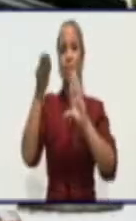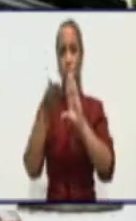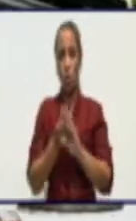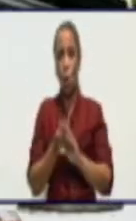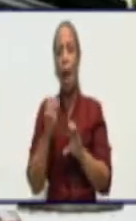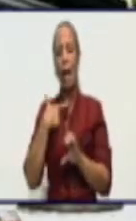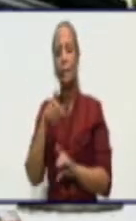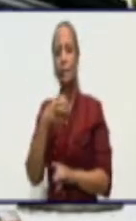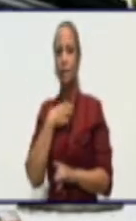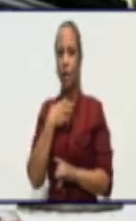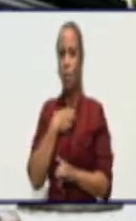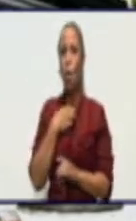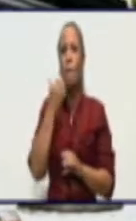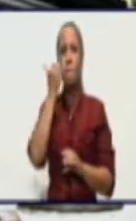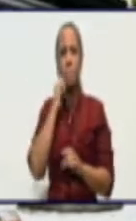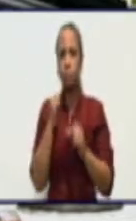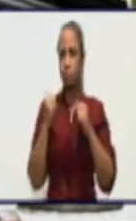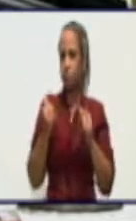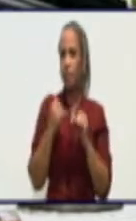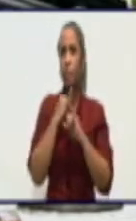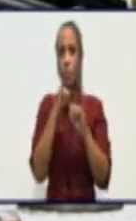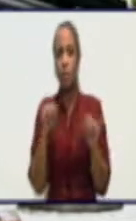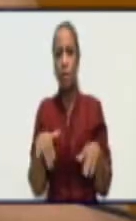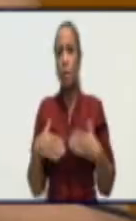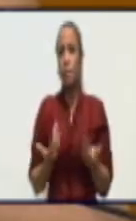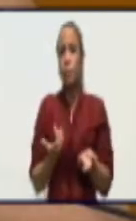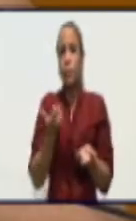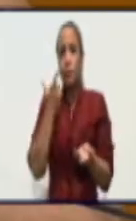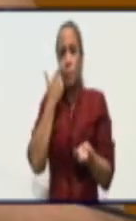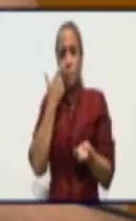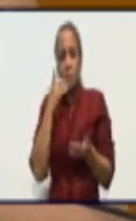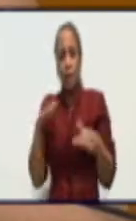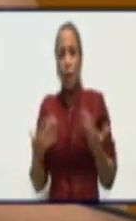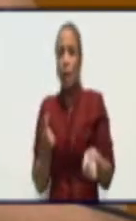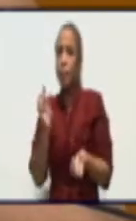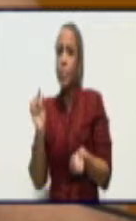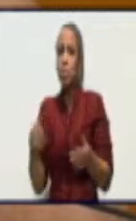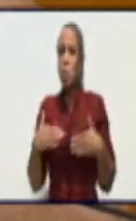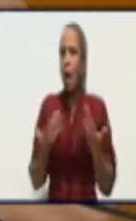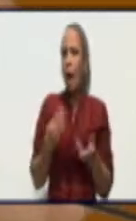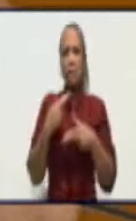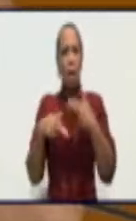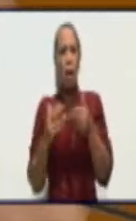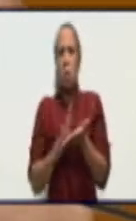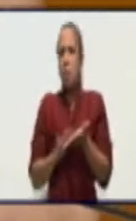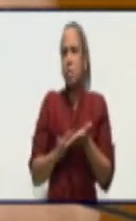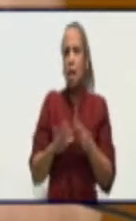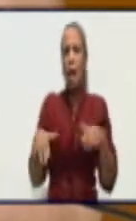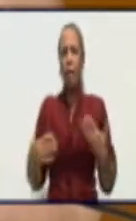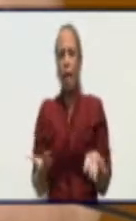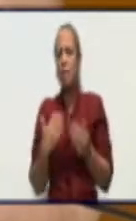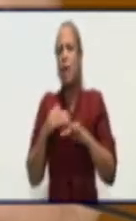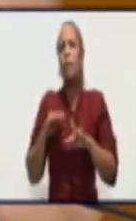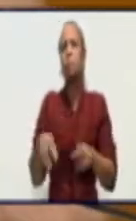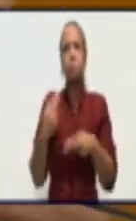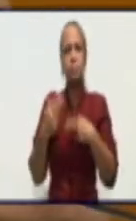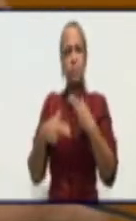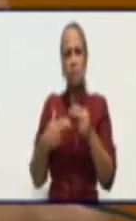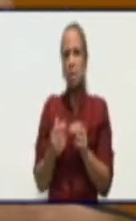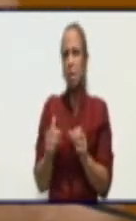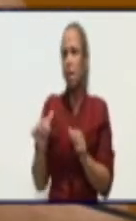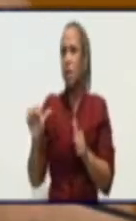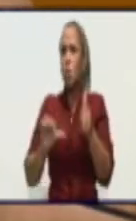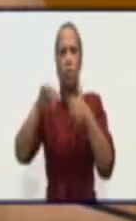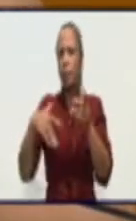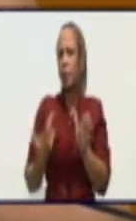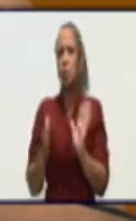enérgicos porque cuando la persona ve que pasan inadvertidos no pasa nada pues continúa y va proliferando esa conducta de querer ocultar